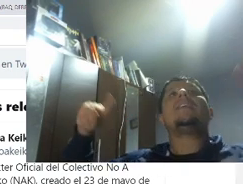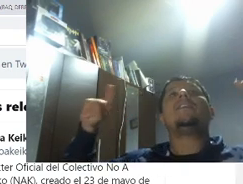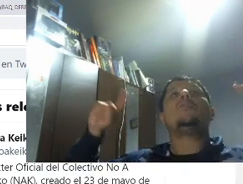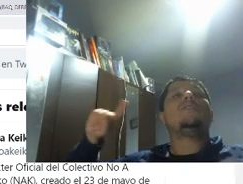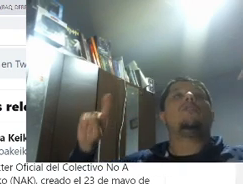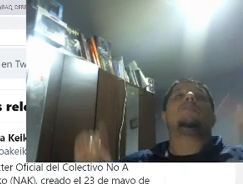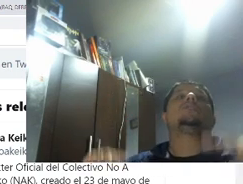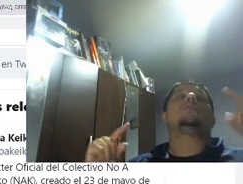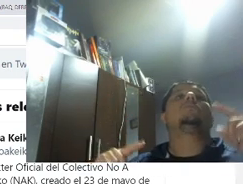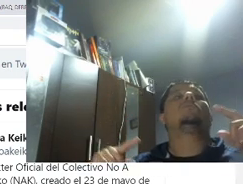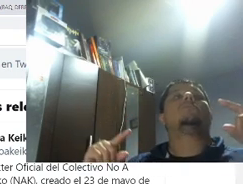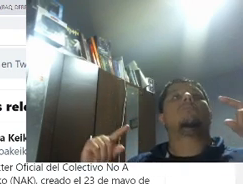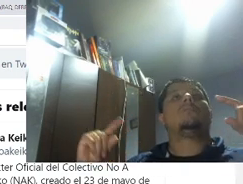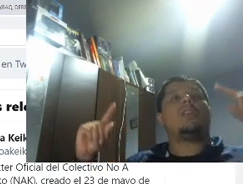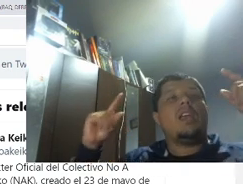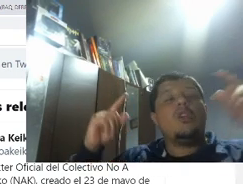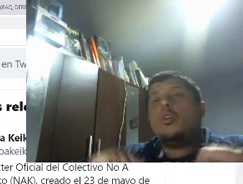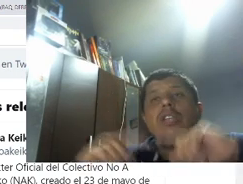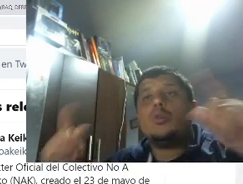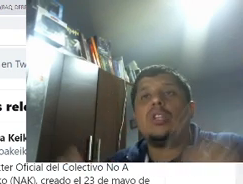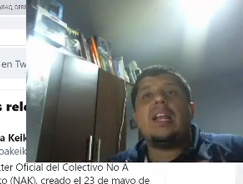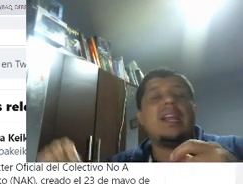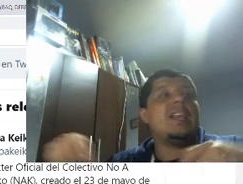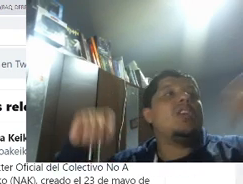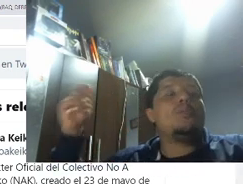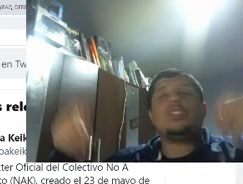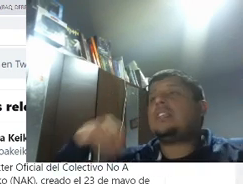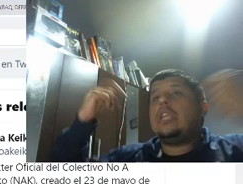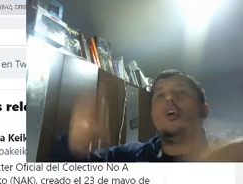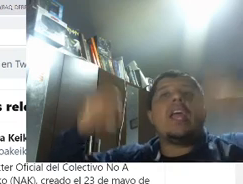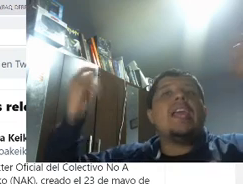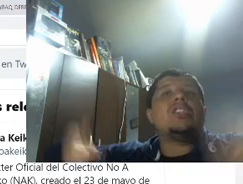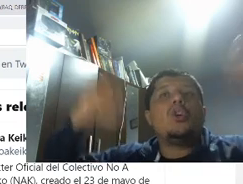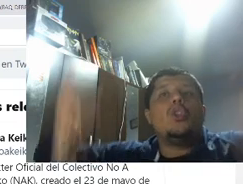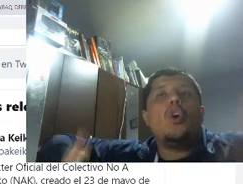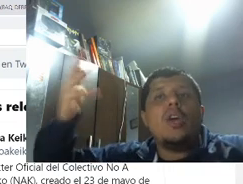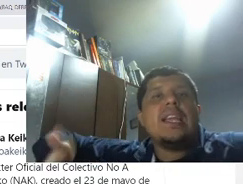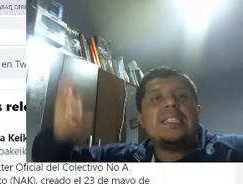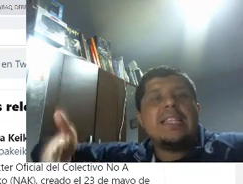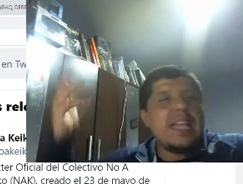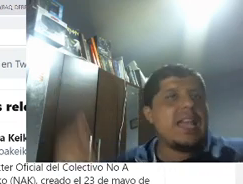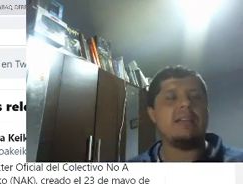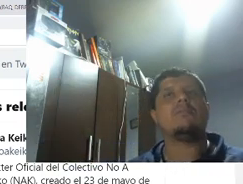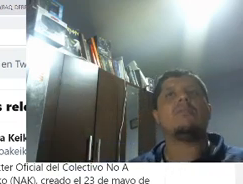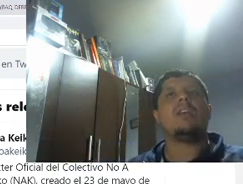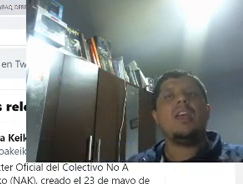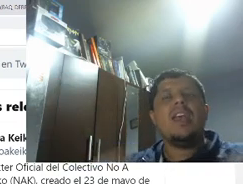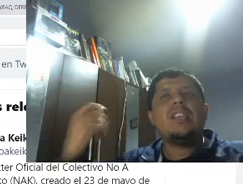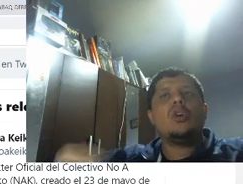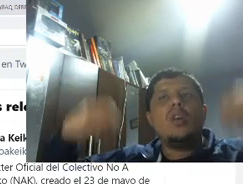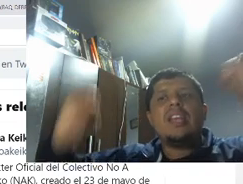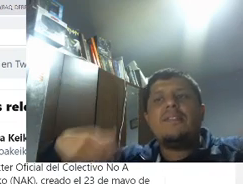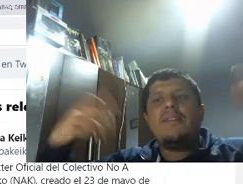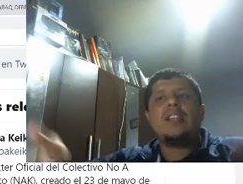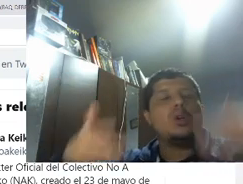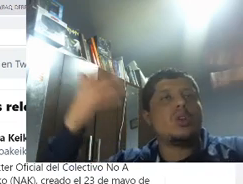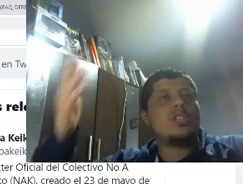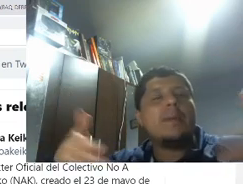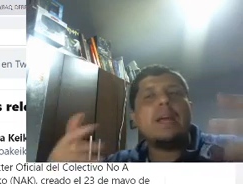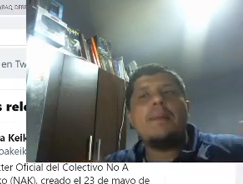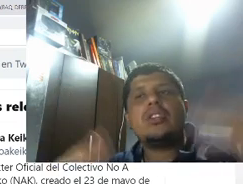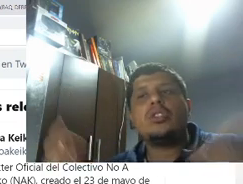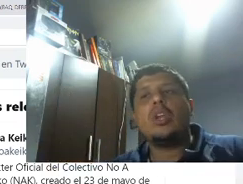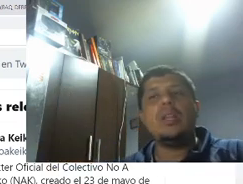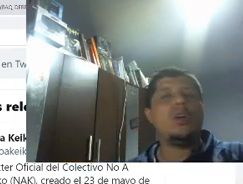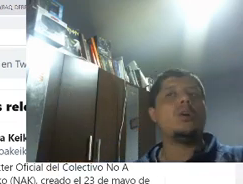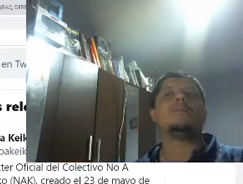me va a decir una información que no se ajusta a la realidad, yo puedo decirle, señor, eso no es así. Eso es falso. Y Rosa